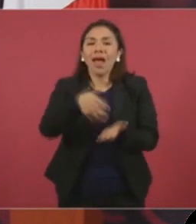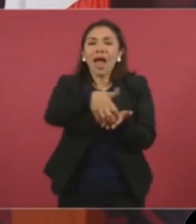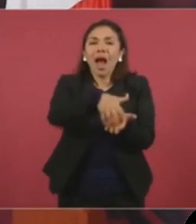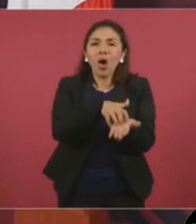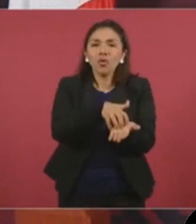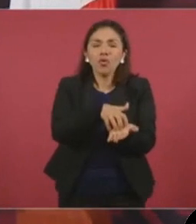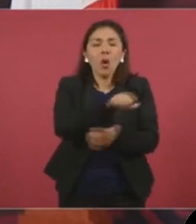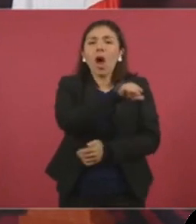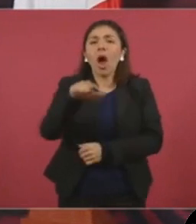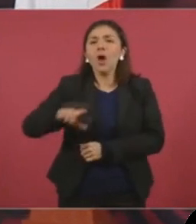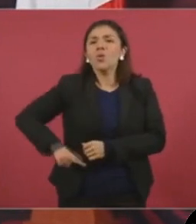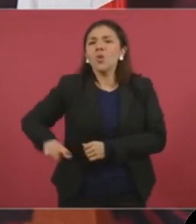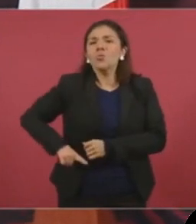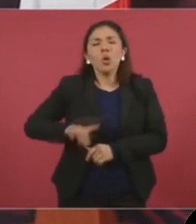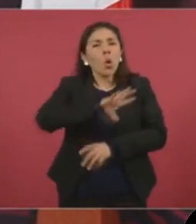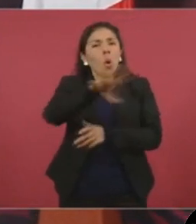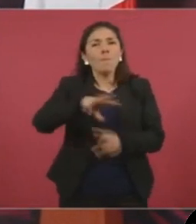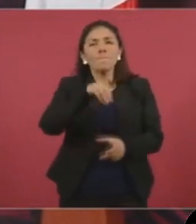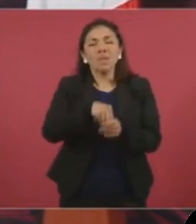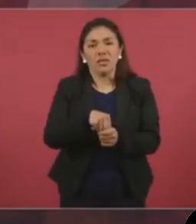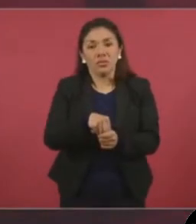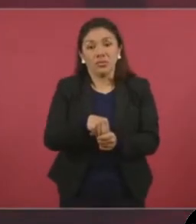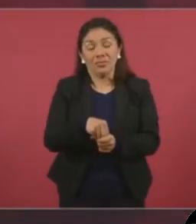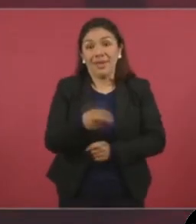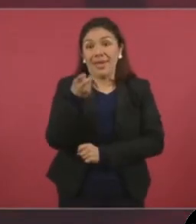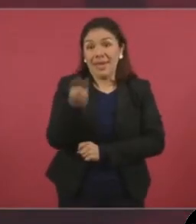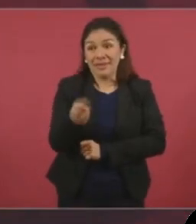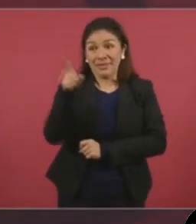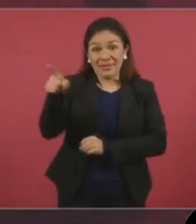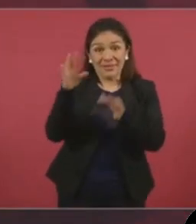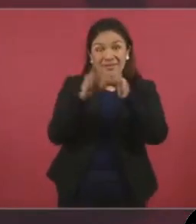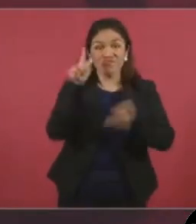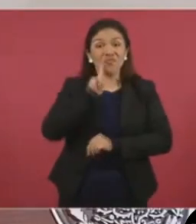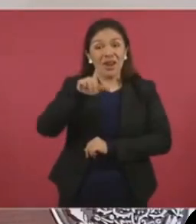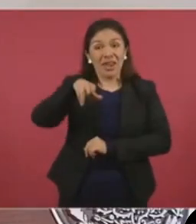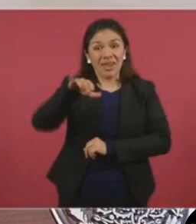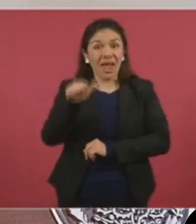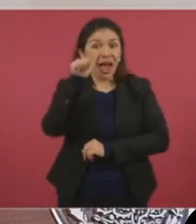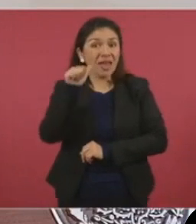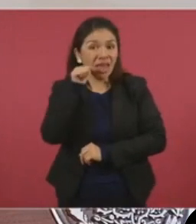eso me gustó de lo de Lenia de ayer.